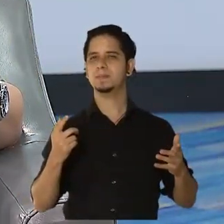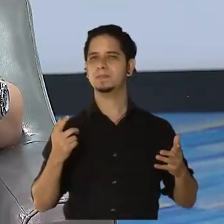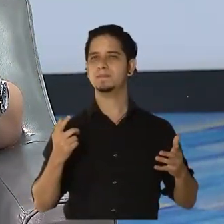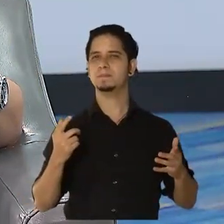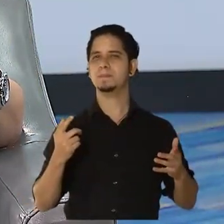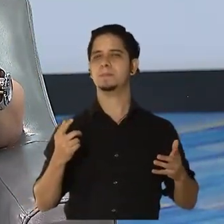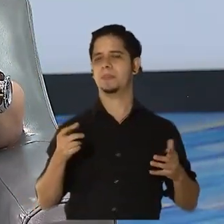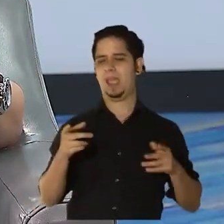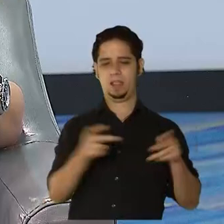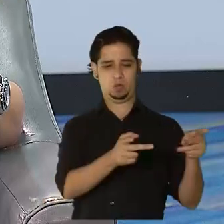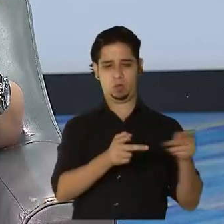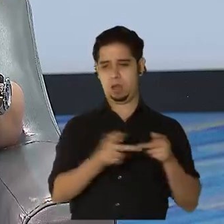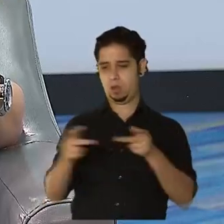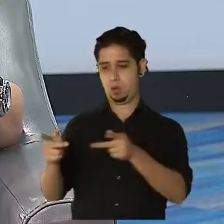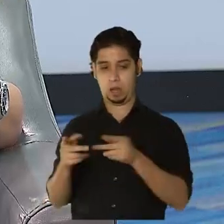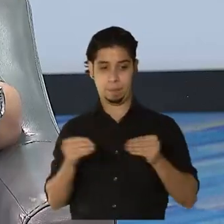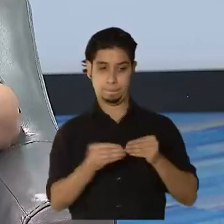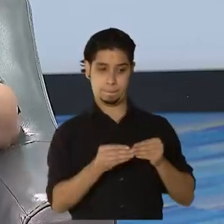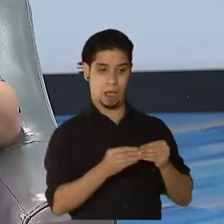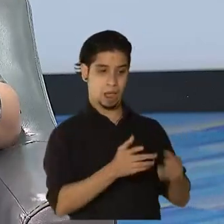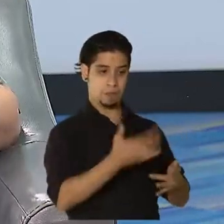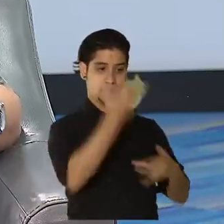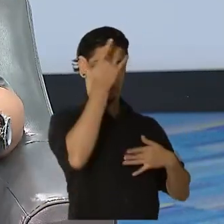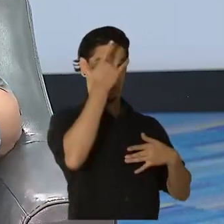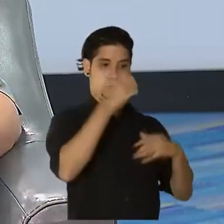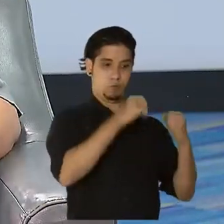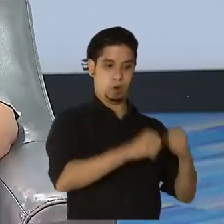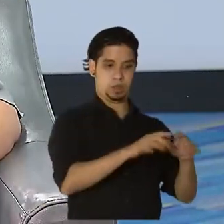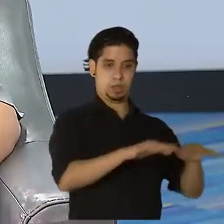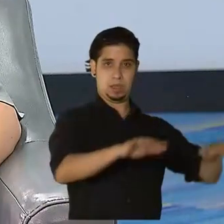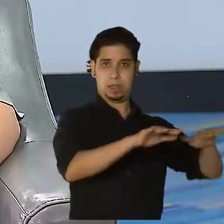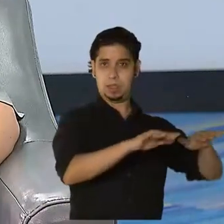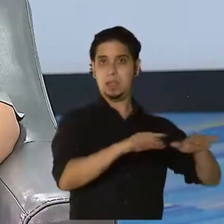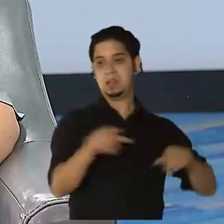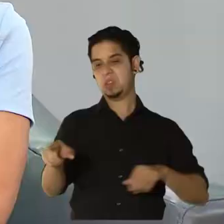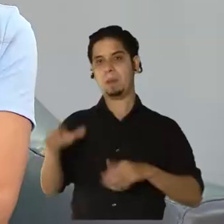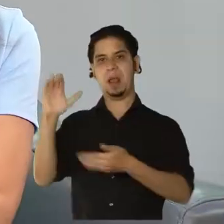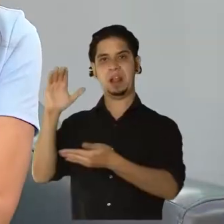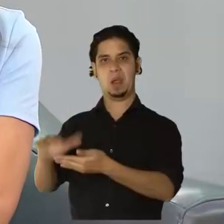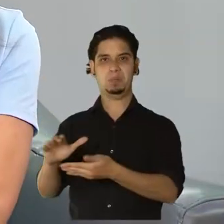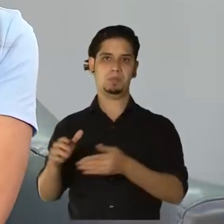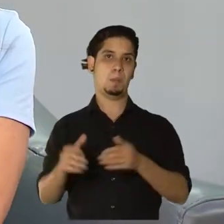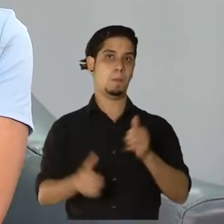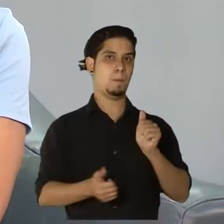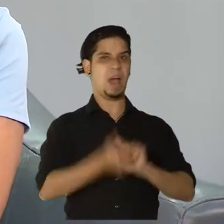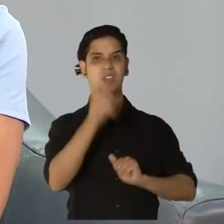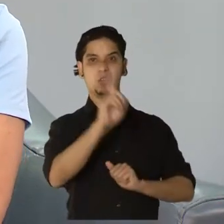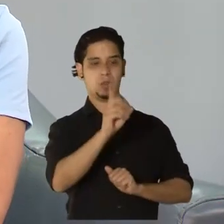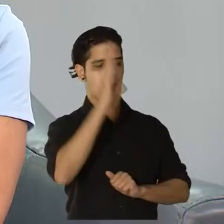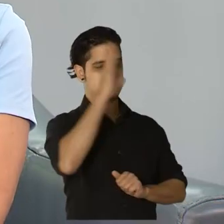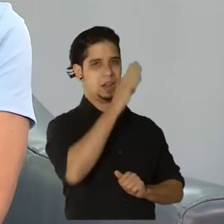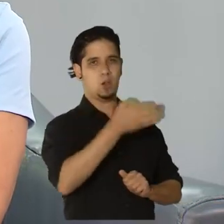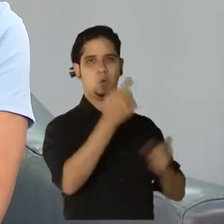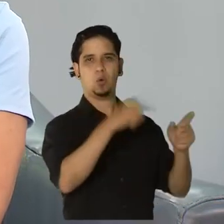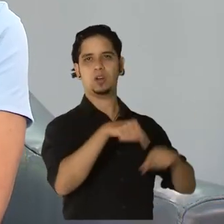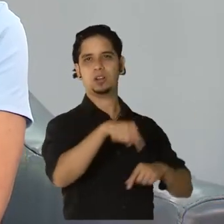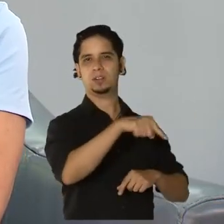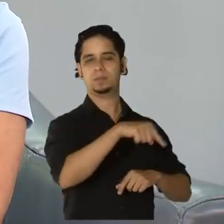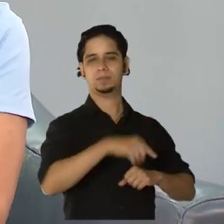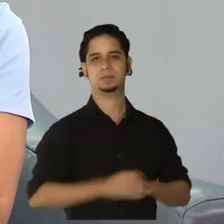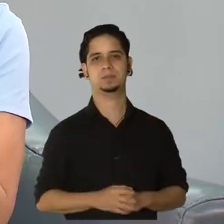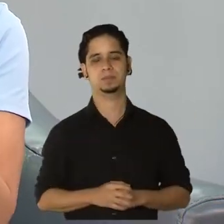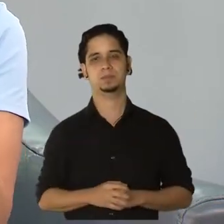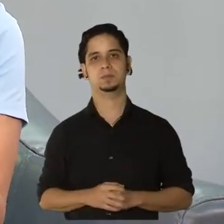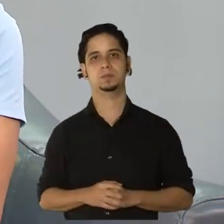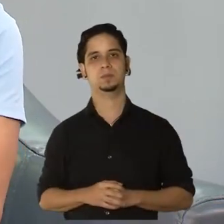más propensas a que te puedas infectar y esas actividades ocurren en los hospitales. Y regresando al tema de vacunación, doctor, ¿está usted de acuerdo con el hecho